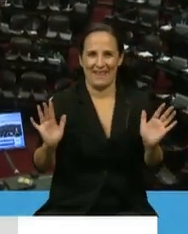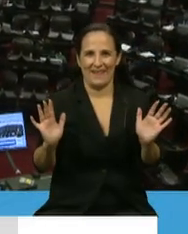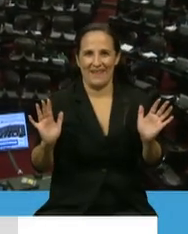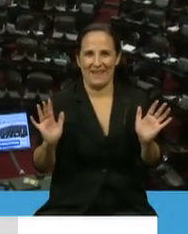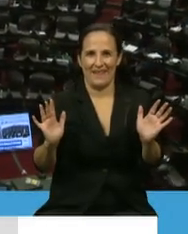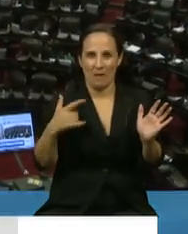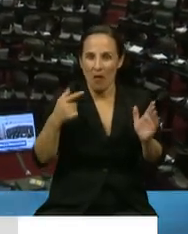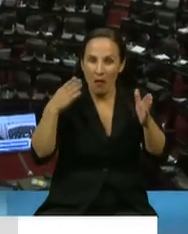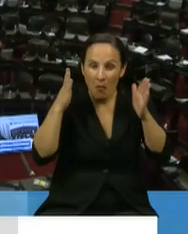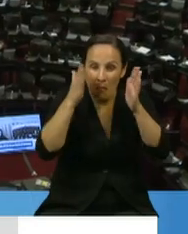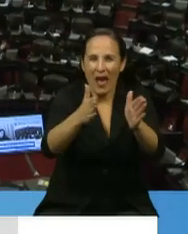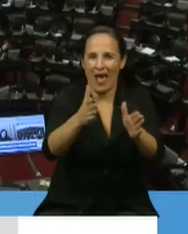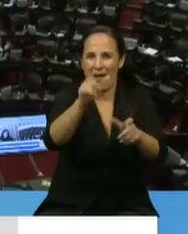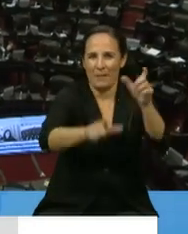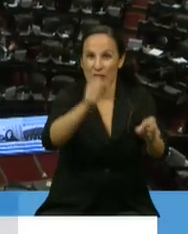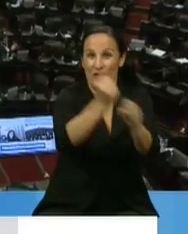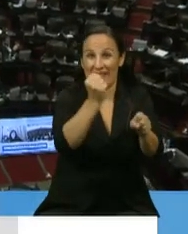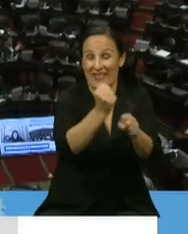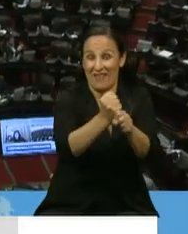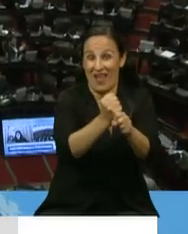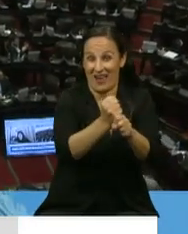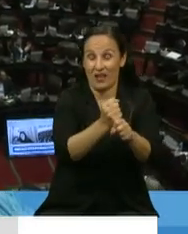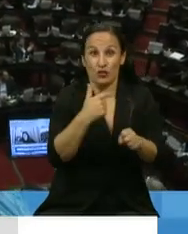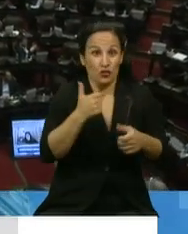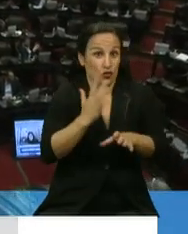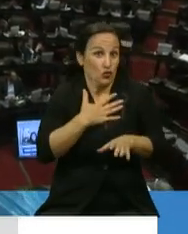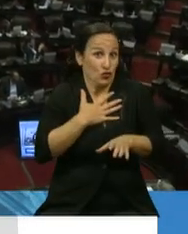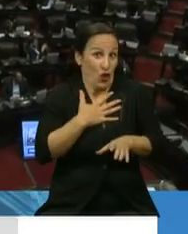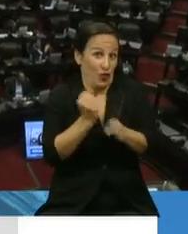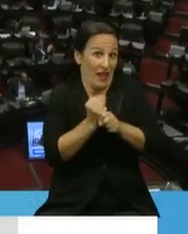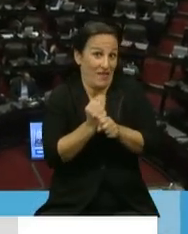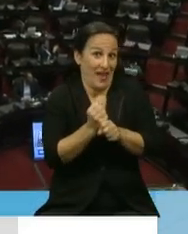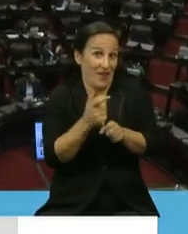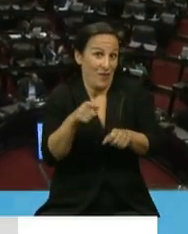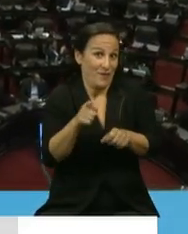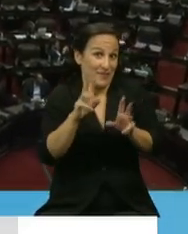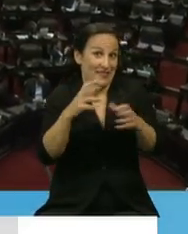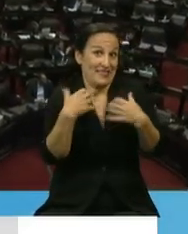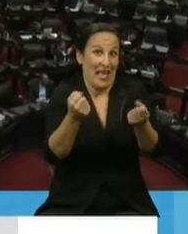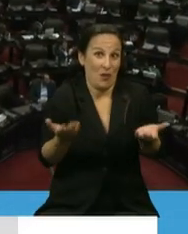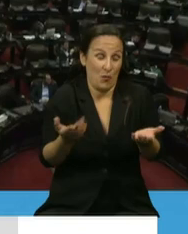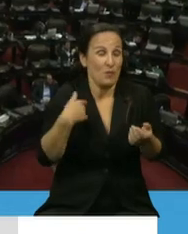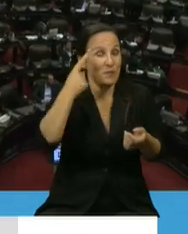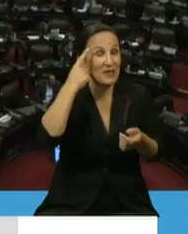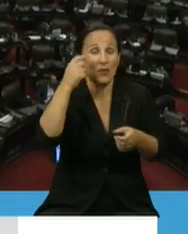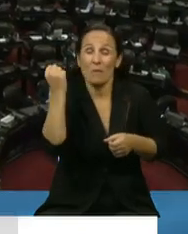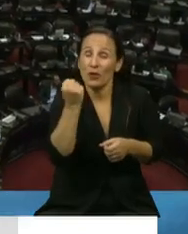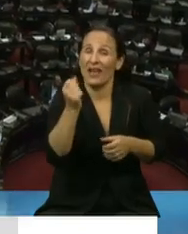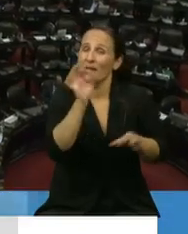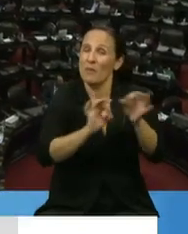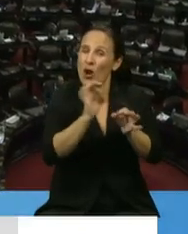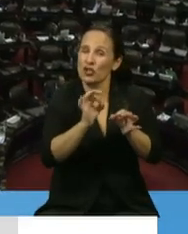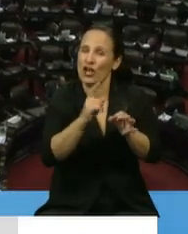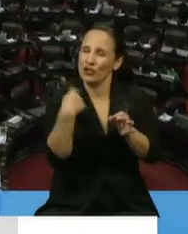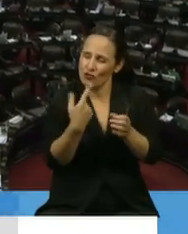trabajadoras. Como trabajadora de la salud creo necesario, fundamental, acompañar este proyecto por ser nuestra primera